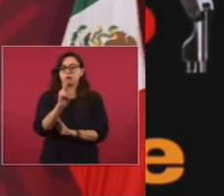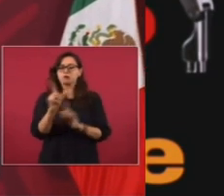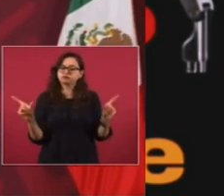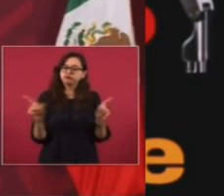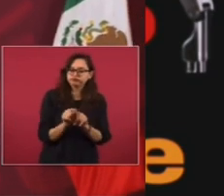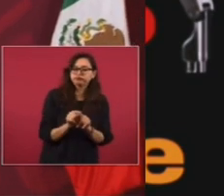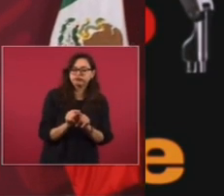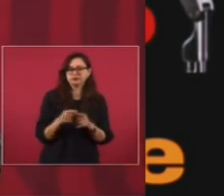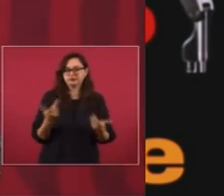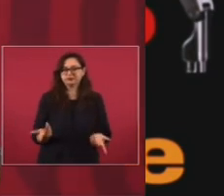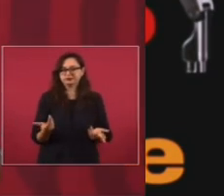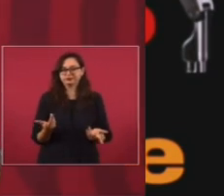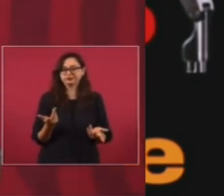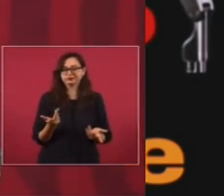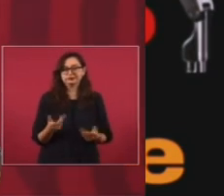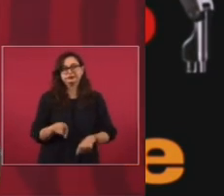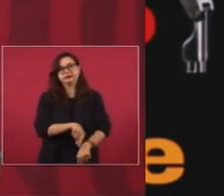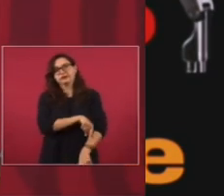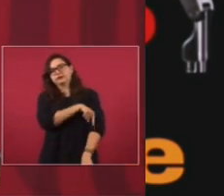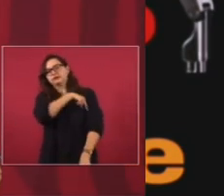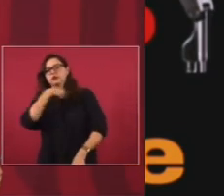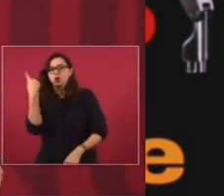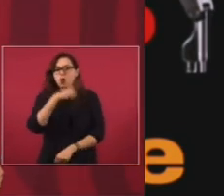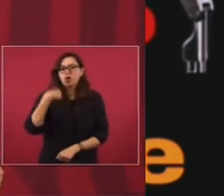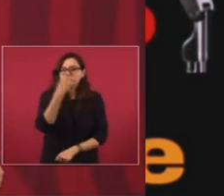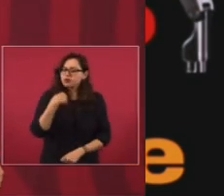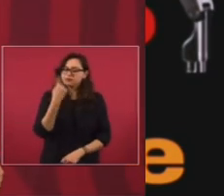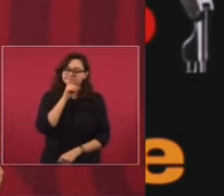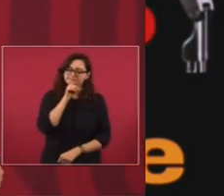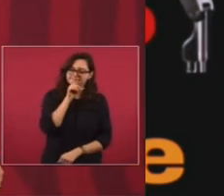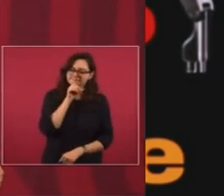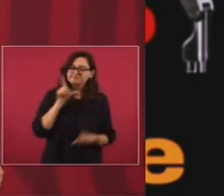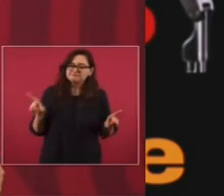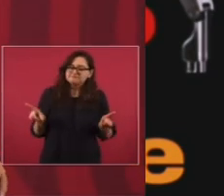¿A dónde lleva a los pobres este manacuspano? ¿A dónde?